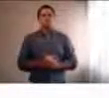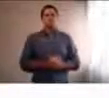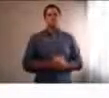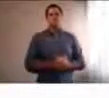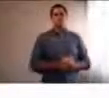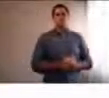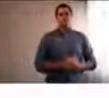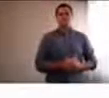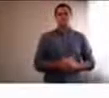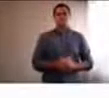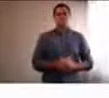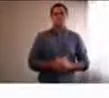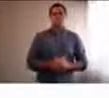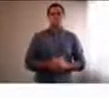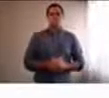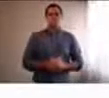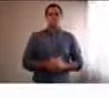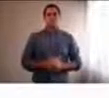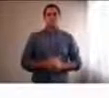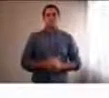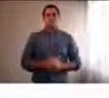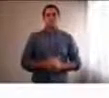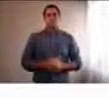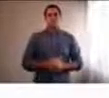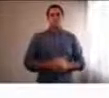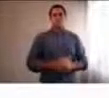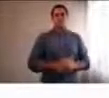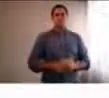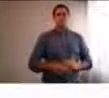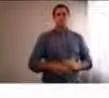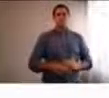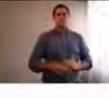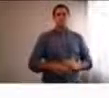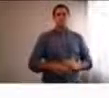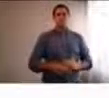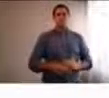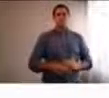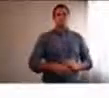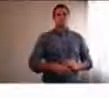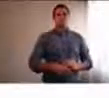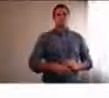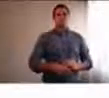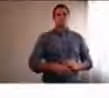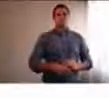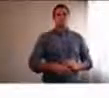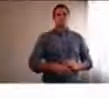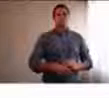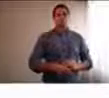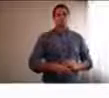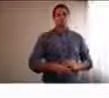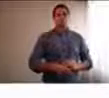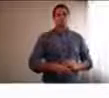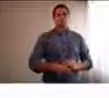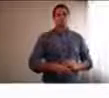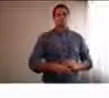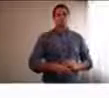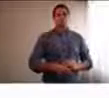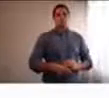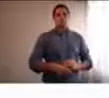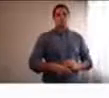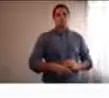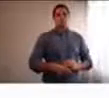estos cambios que también implican un montón de preocupaciones desde lo económico también, ¿no? Personas que,